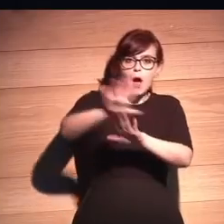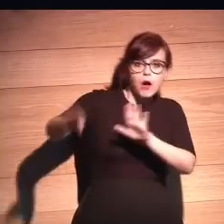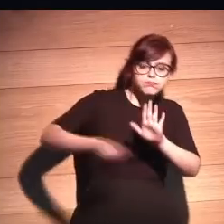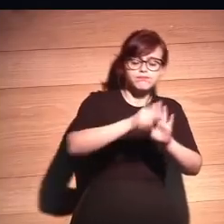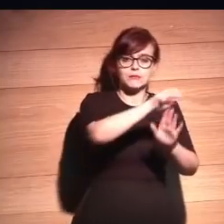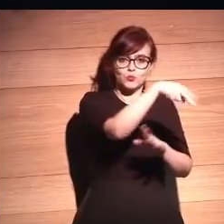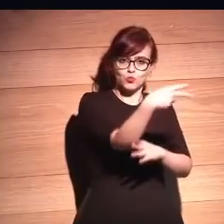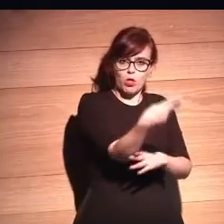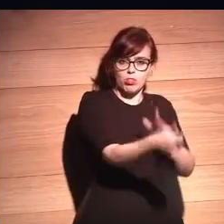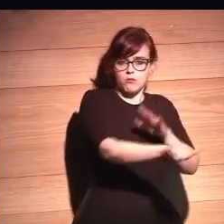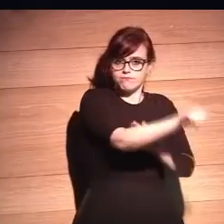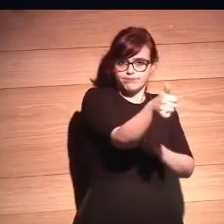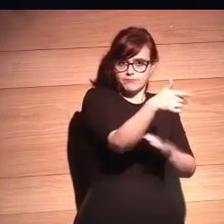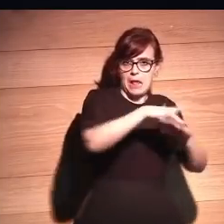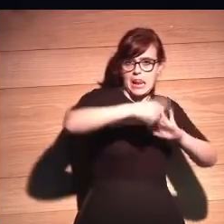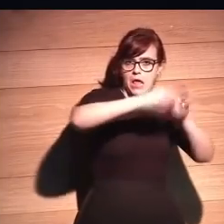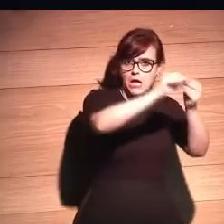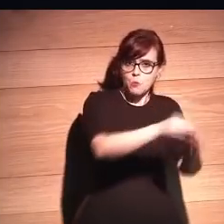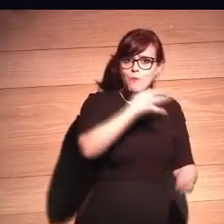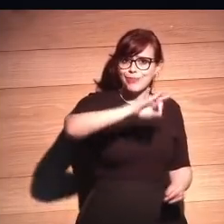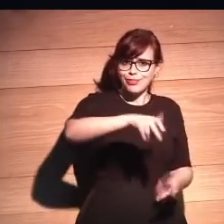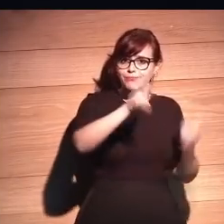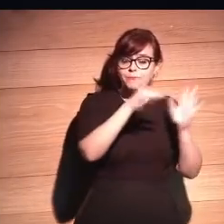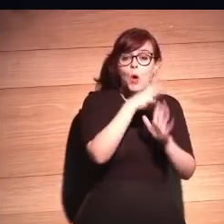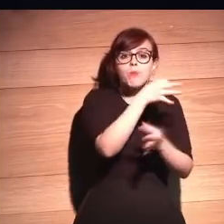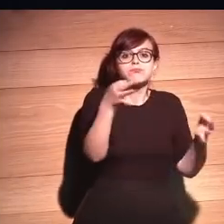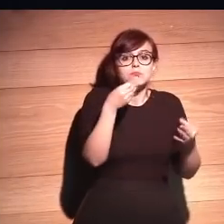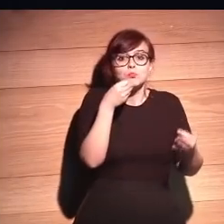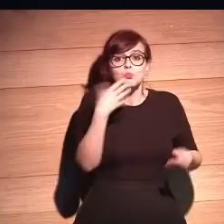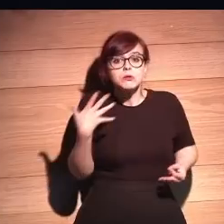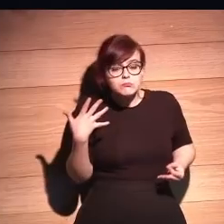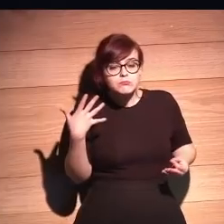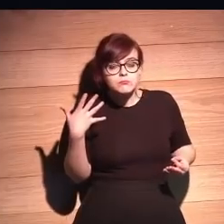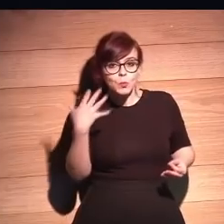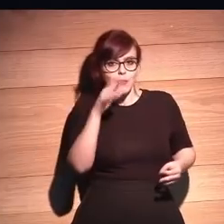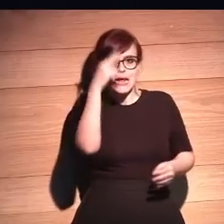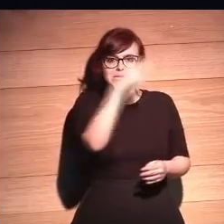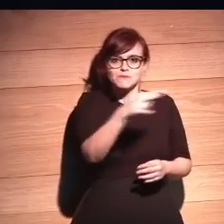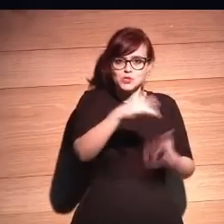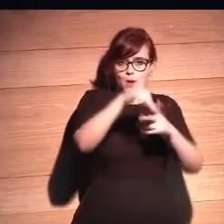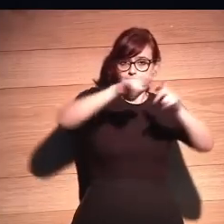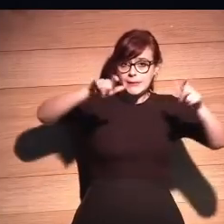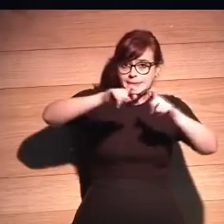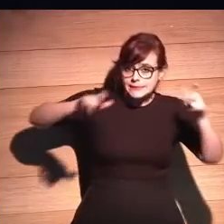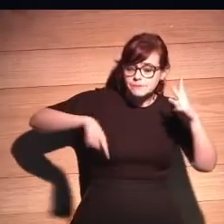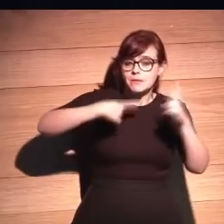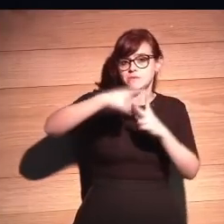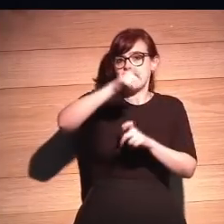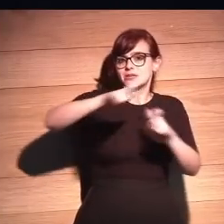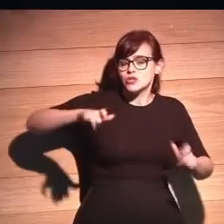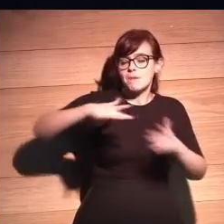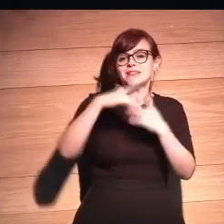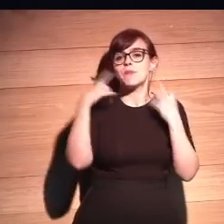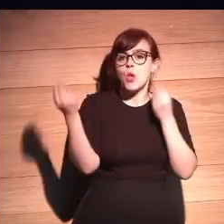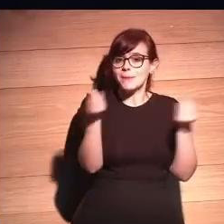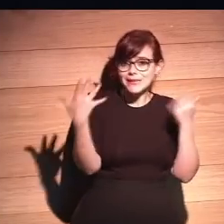hay una forma de legislar que es la adecuada, ¿no? Que tiene el respeto a las compañías y a las personas